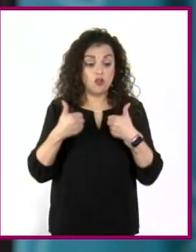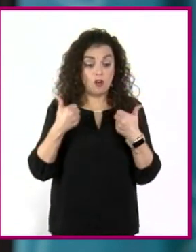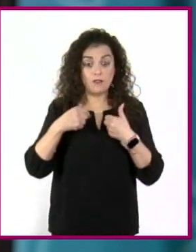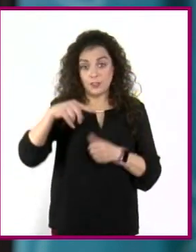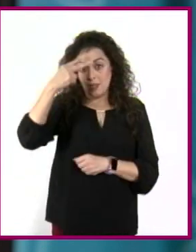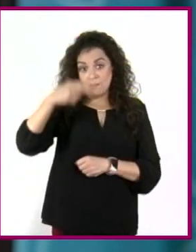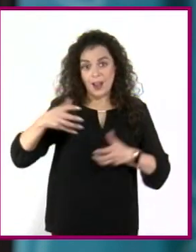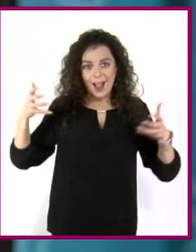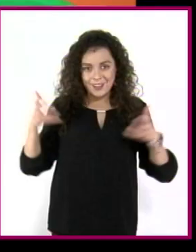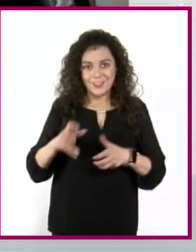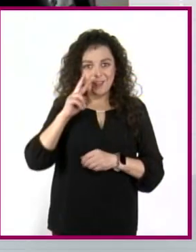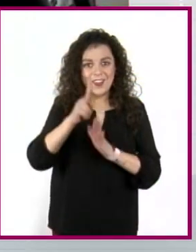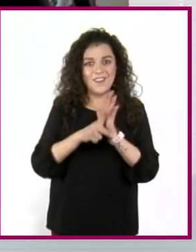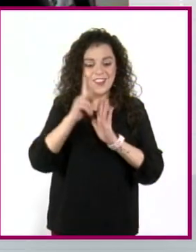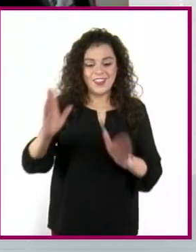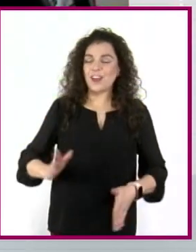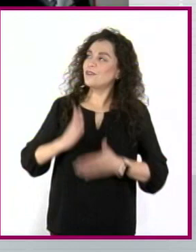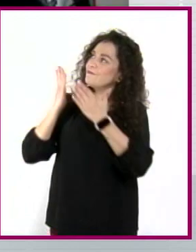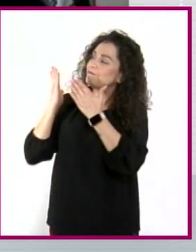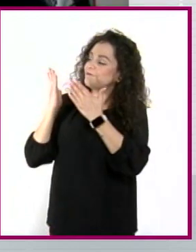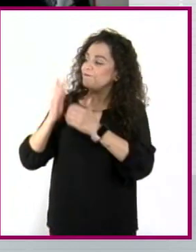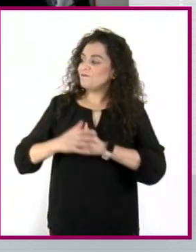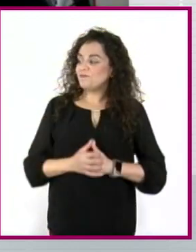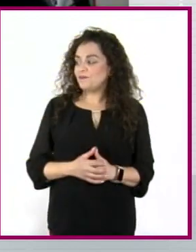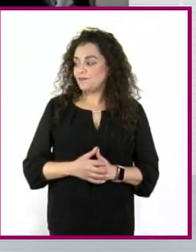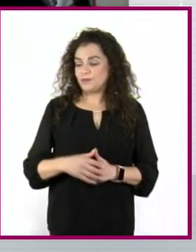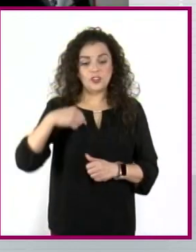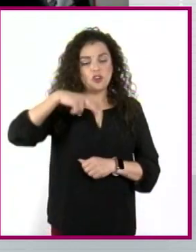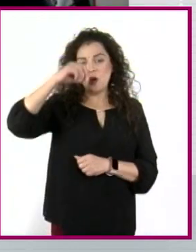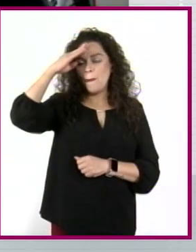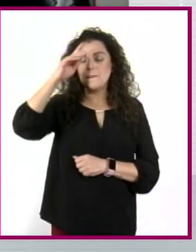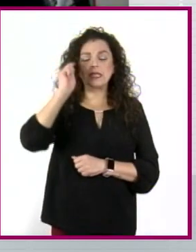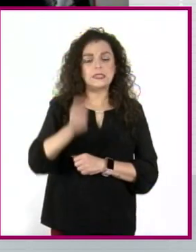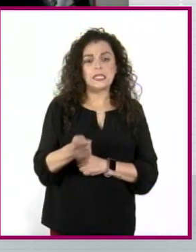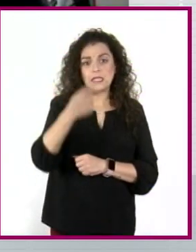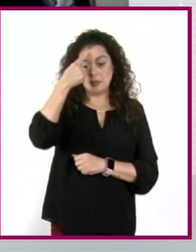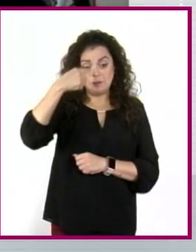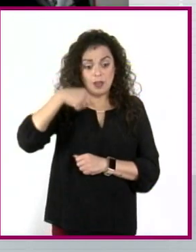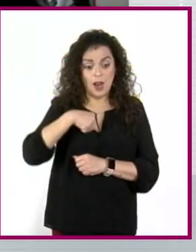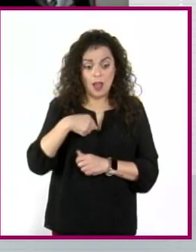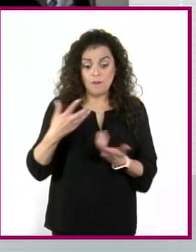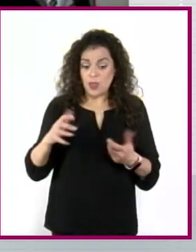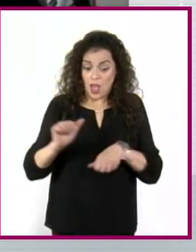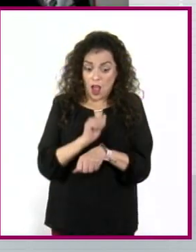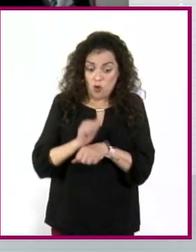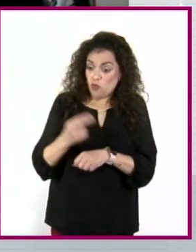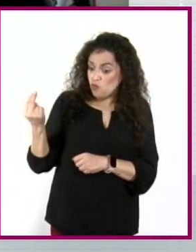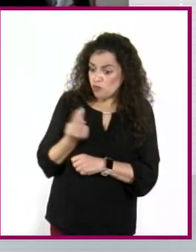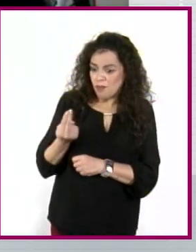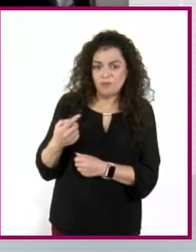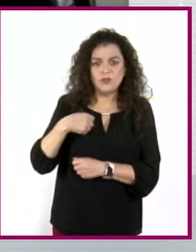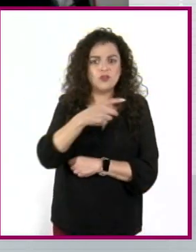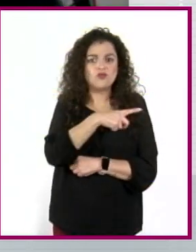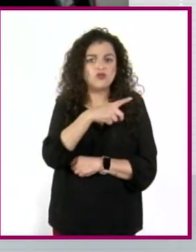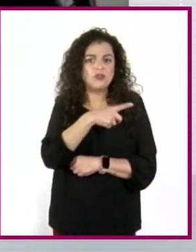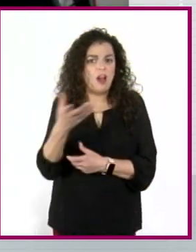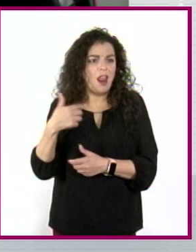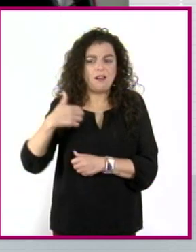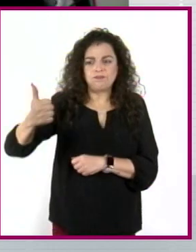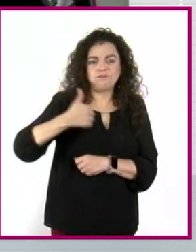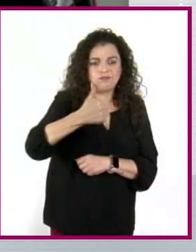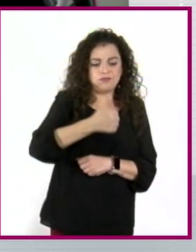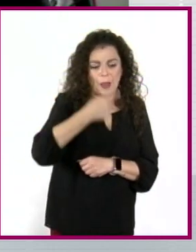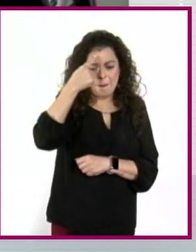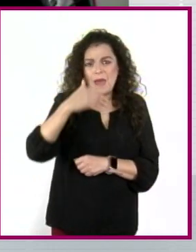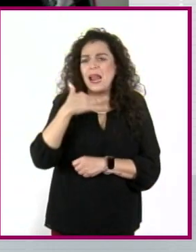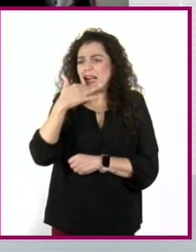país. ¡Corre video! Nunca pensé que fuera necesario para mí un auto porque siempre me movía yo sola. Si era yo sola, ¿para qué contaminaba